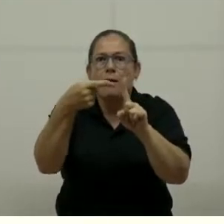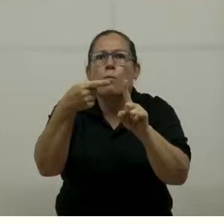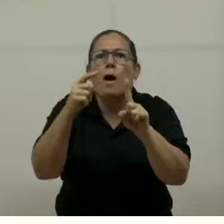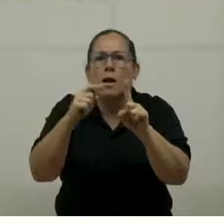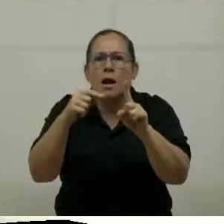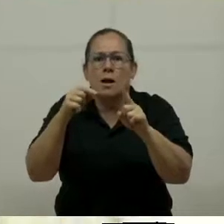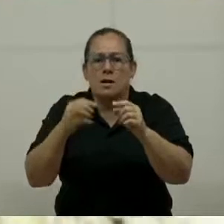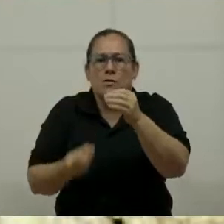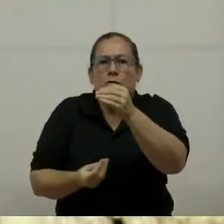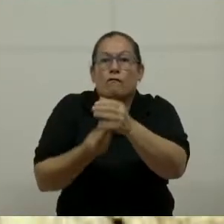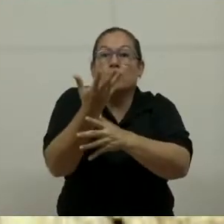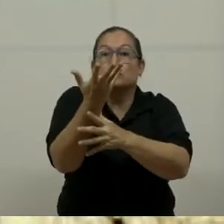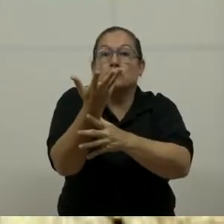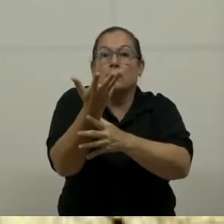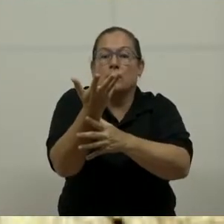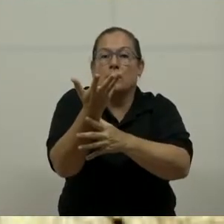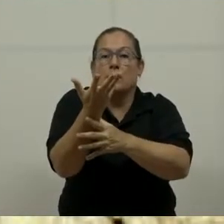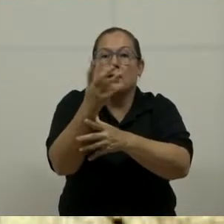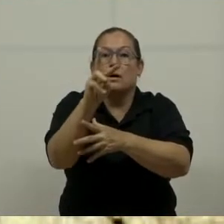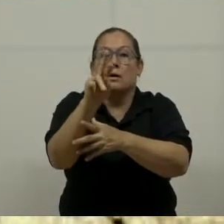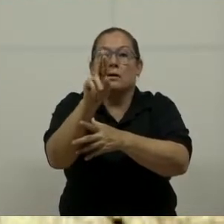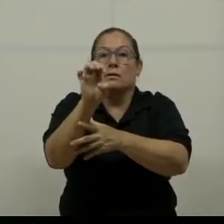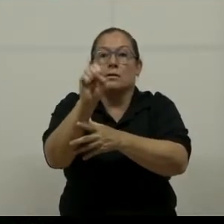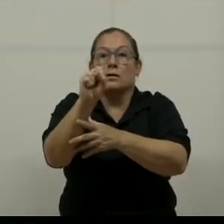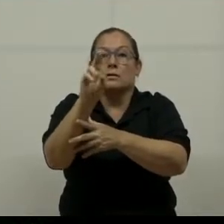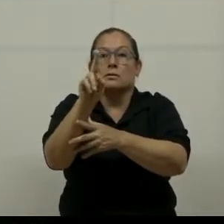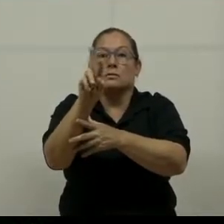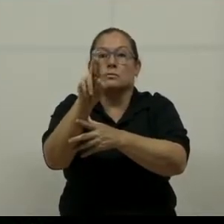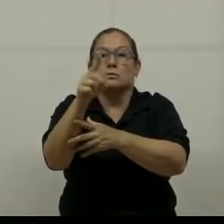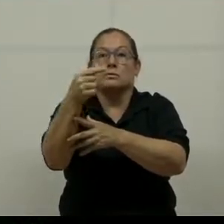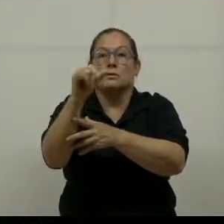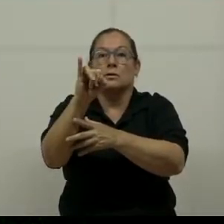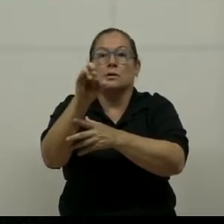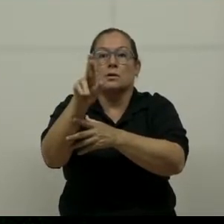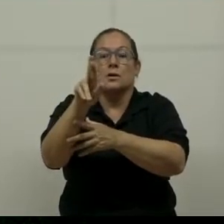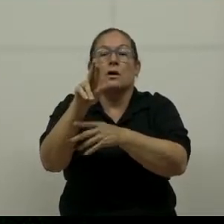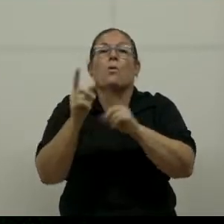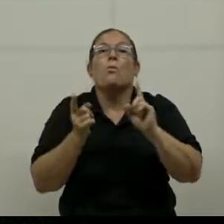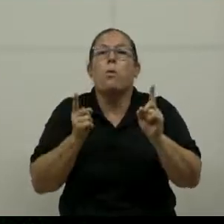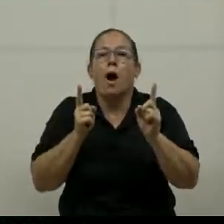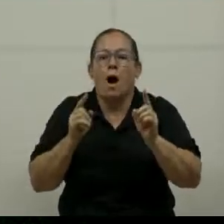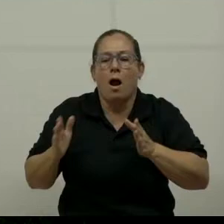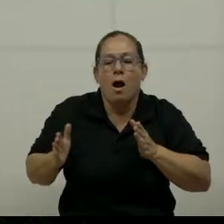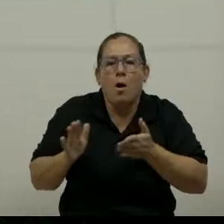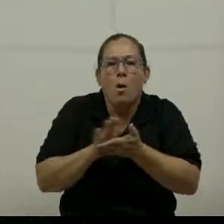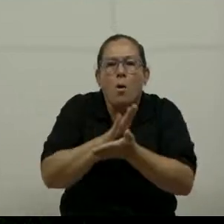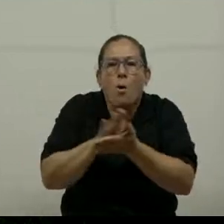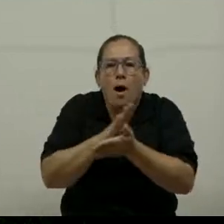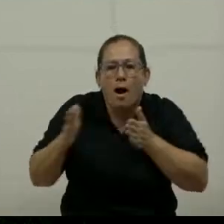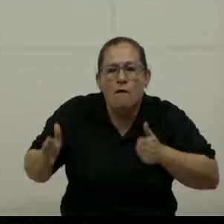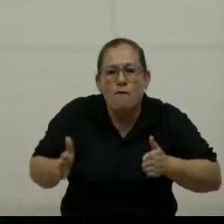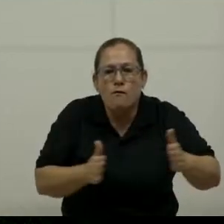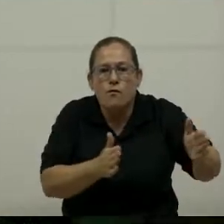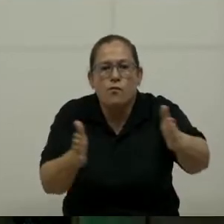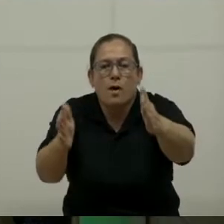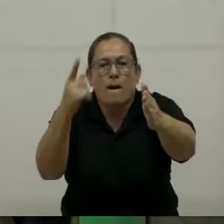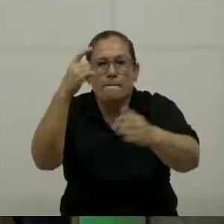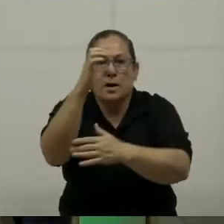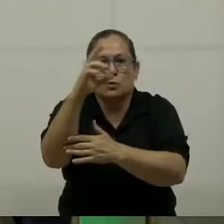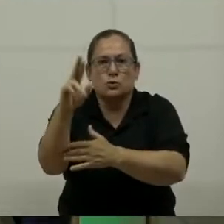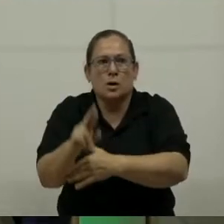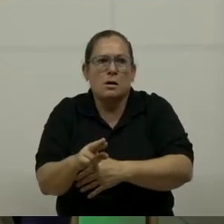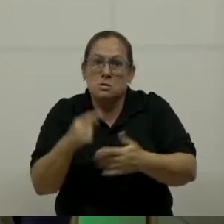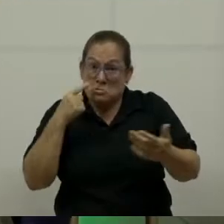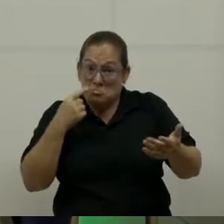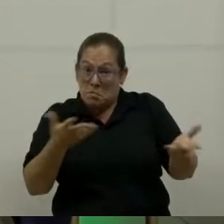resurgir con una hoja de ruta muy importante para Costa Rica, Mauricio, en el que hemos trabajado a lo largo de esos años. ¿Qué le parece, don